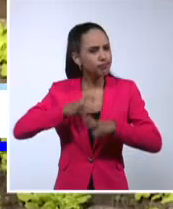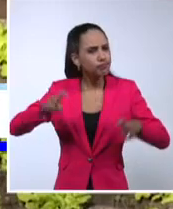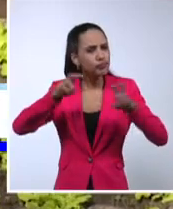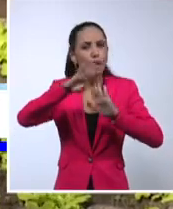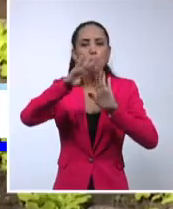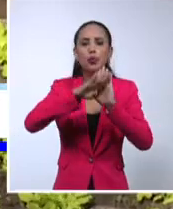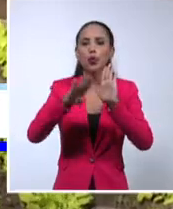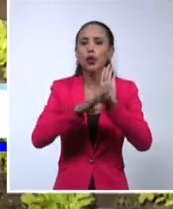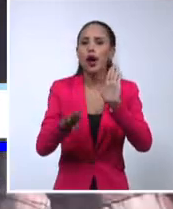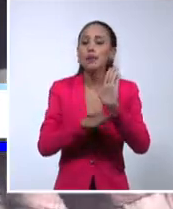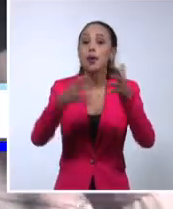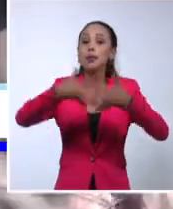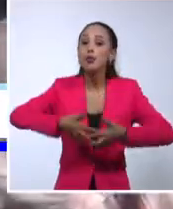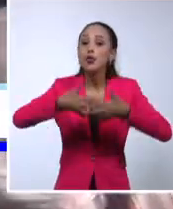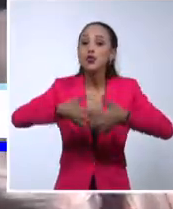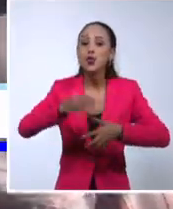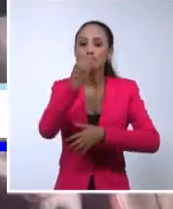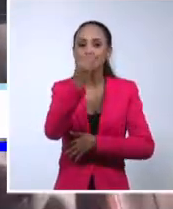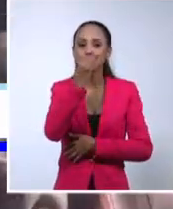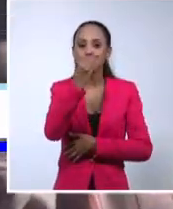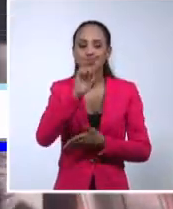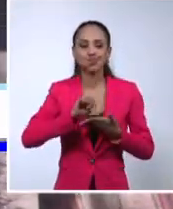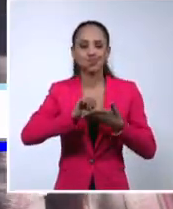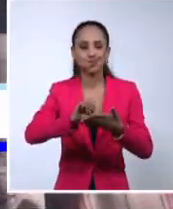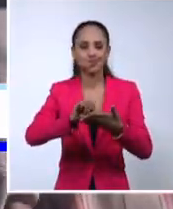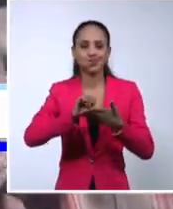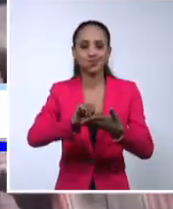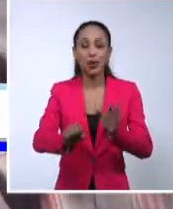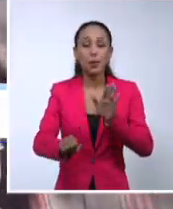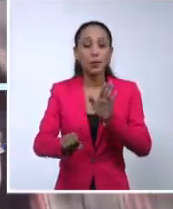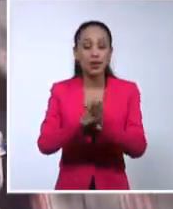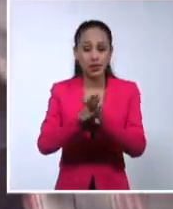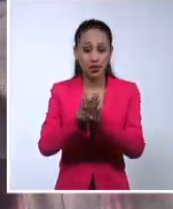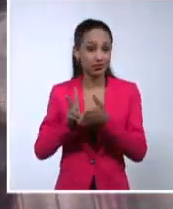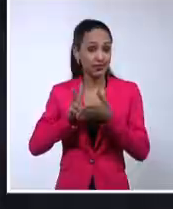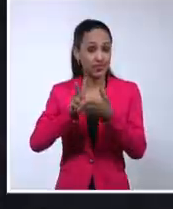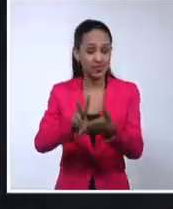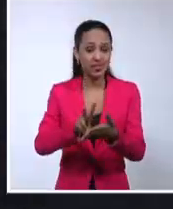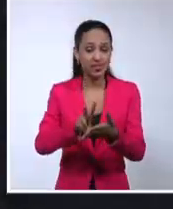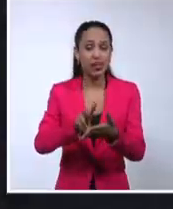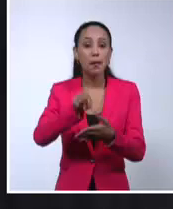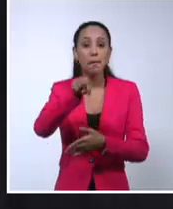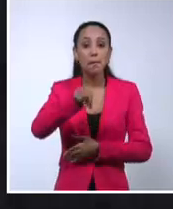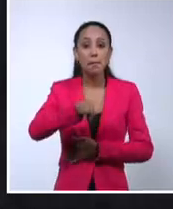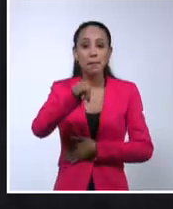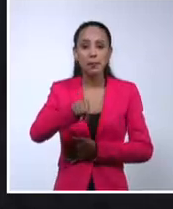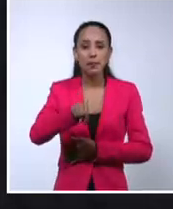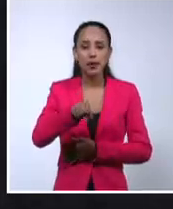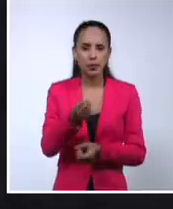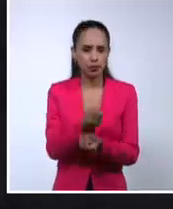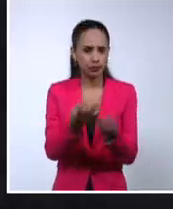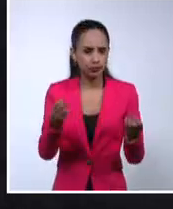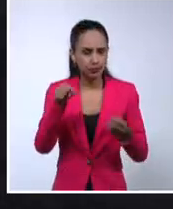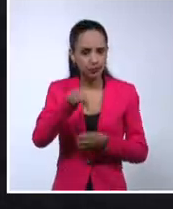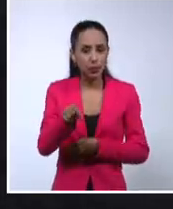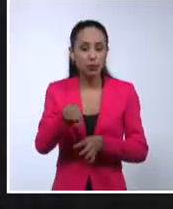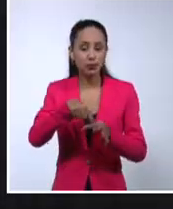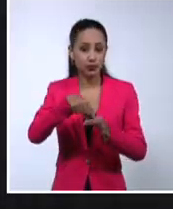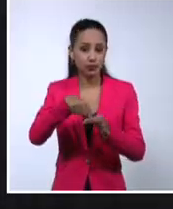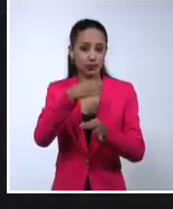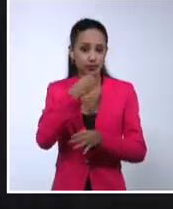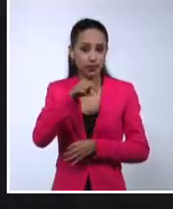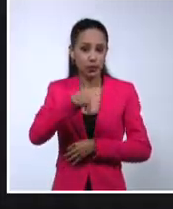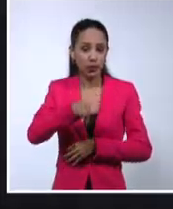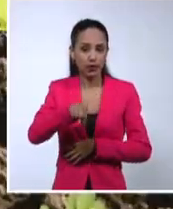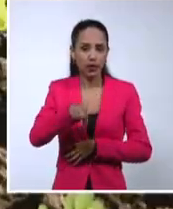producción de alimentos y los servicios. El periplo inició en el órgano pónico las hortalizas de referencia en el municipio especial, donde se